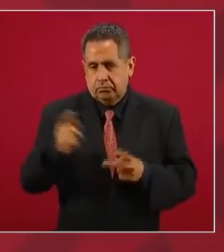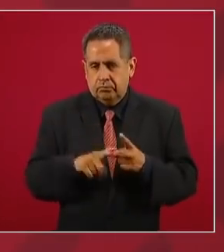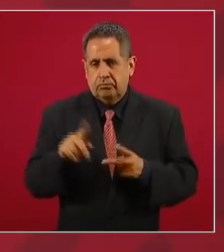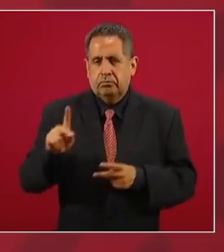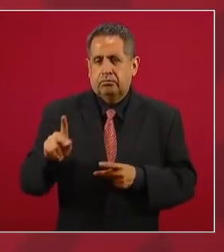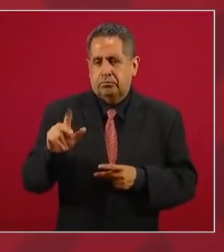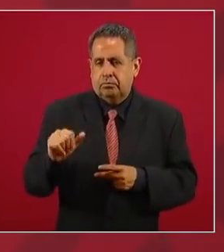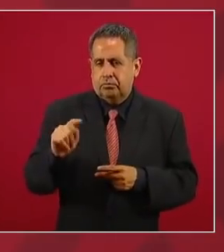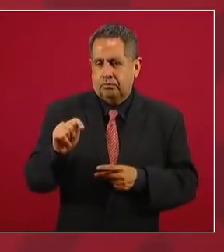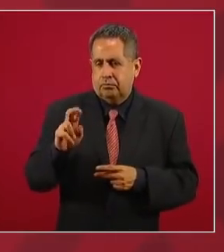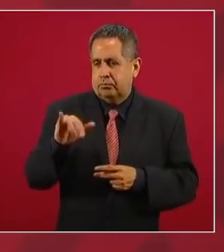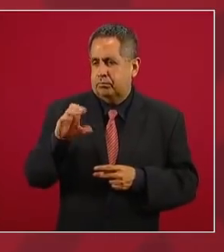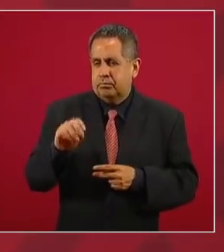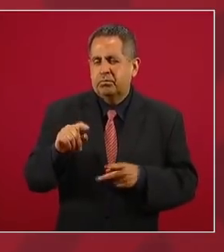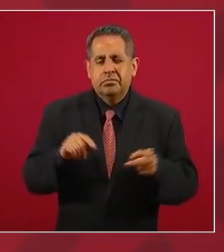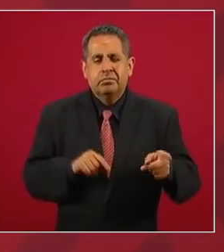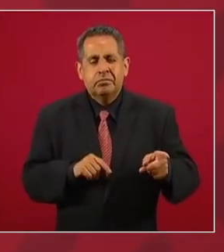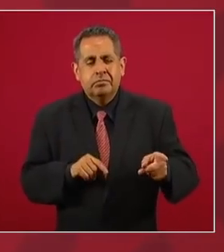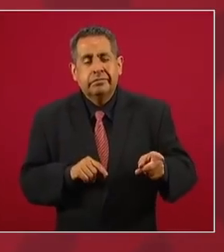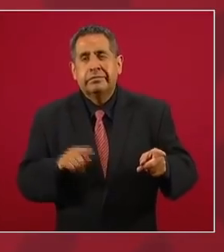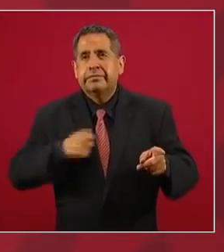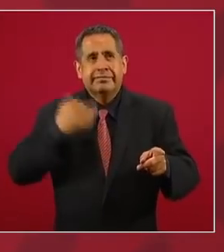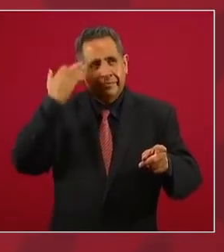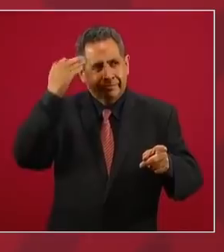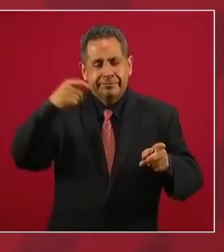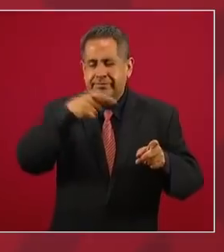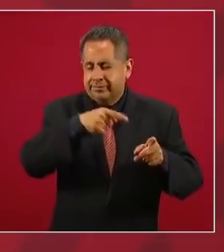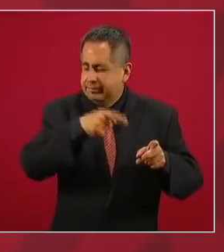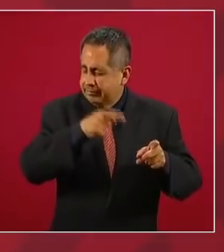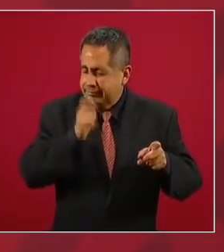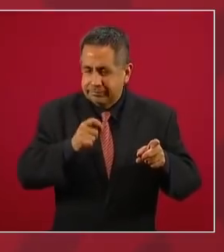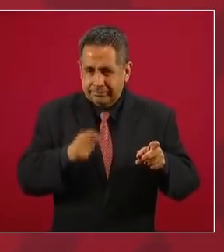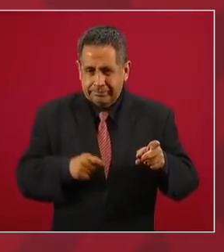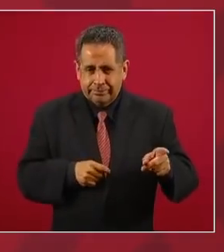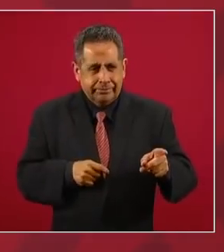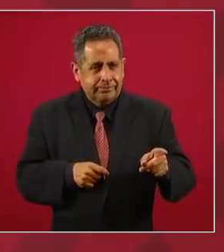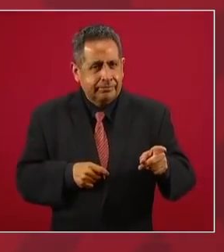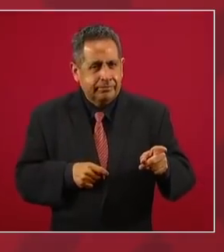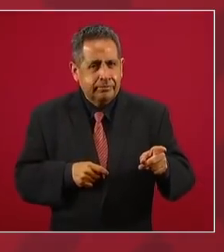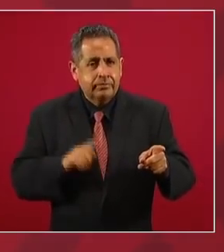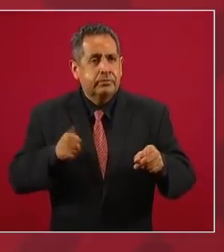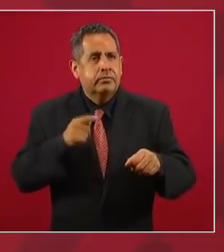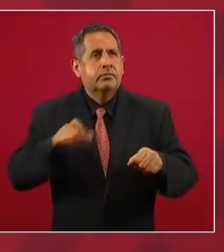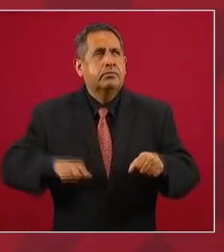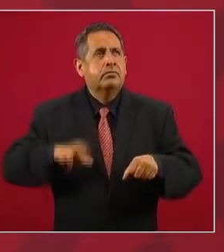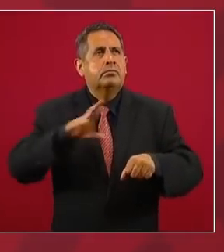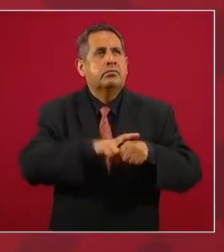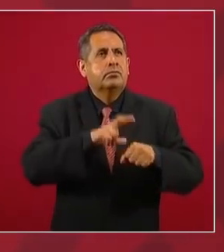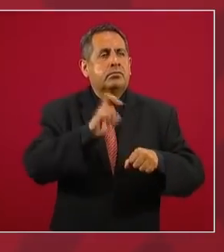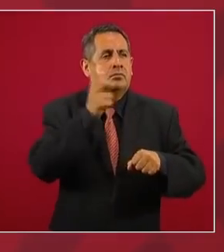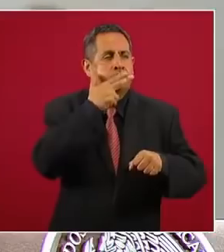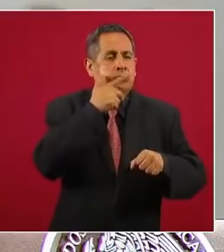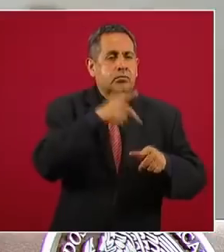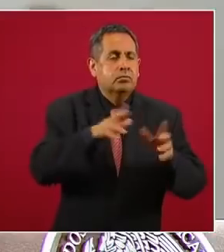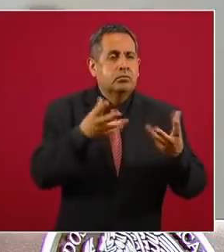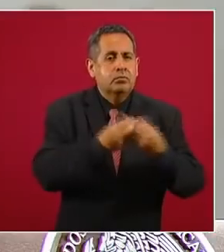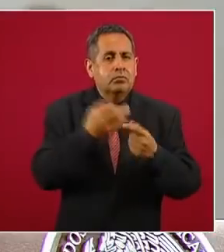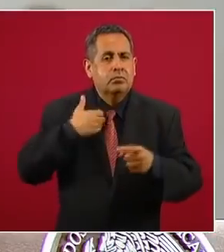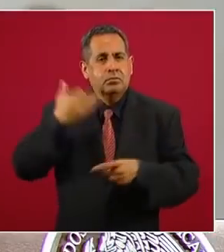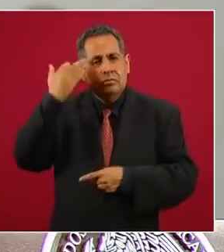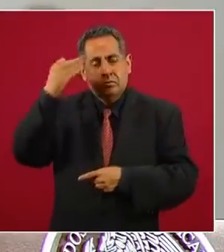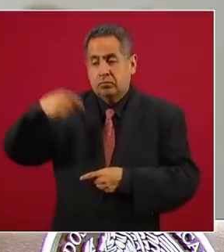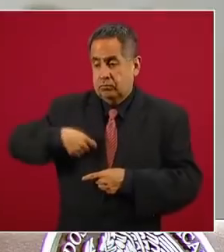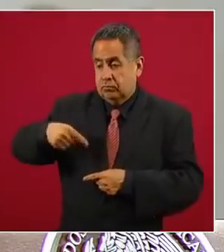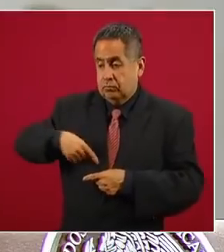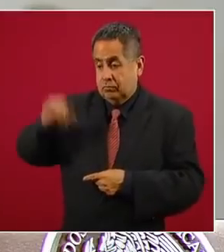Patricio Martínez. A él le tocó ser gobernador de Chihuahua en el tiempo que yo fui